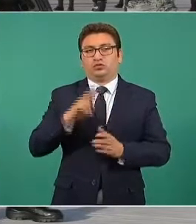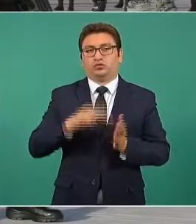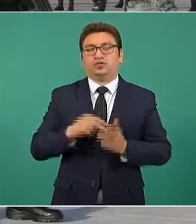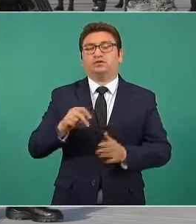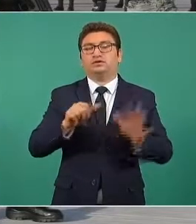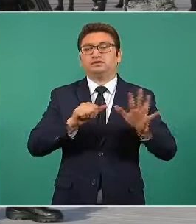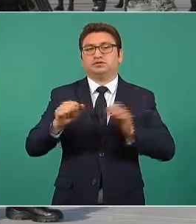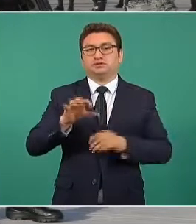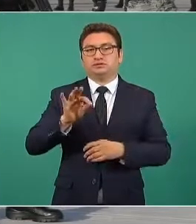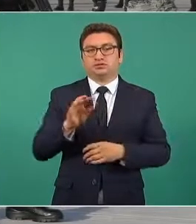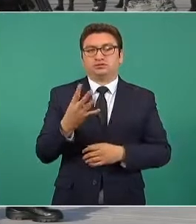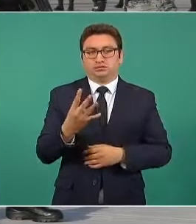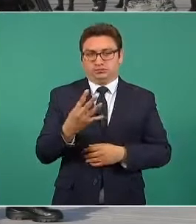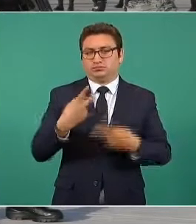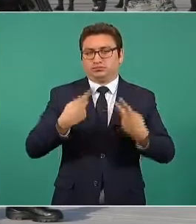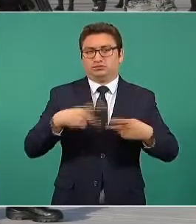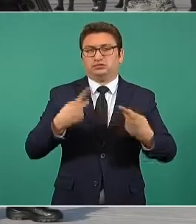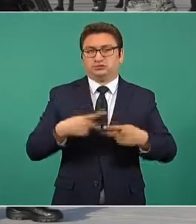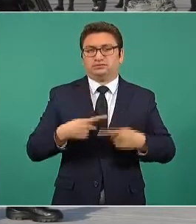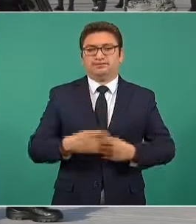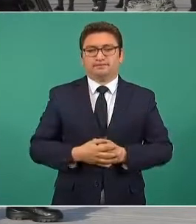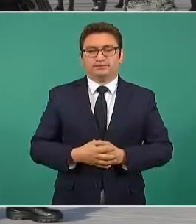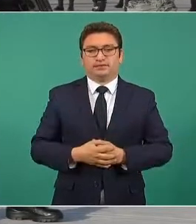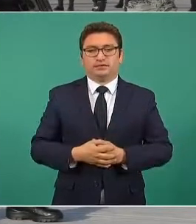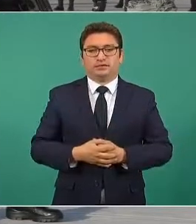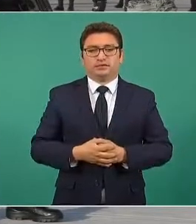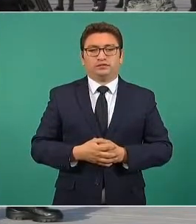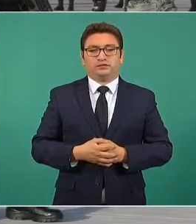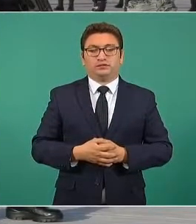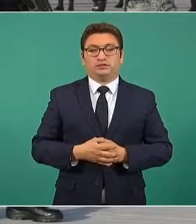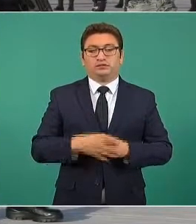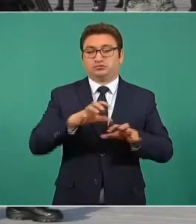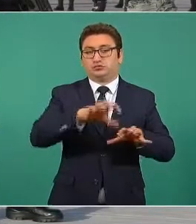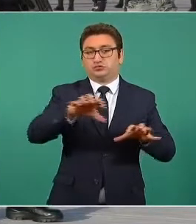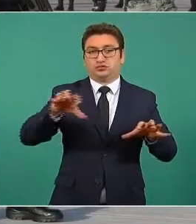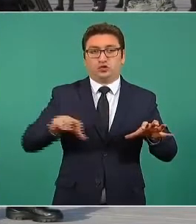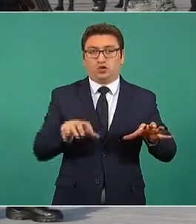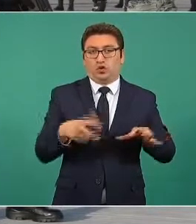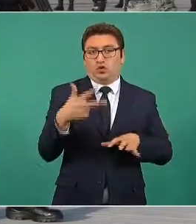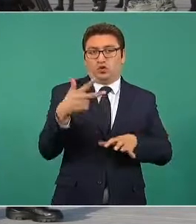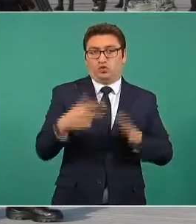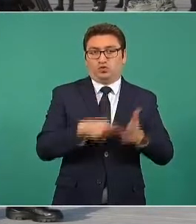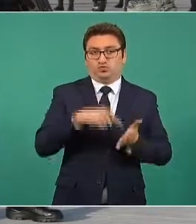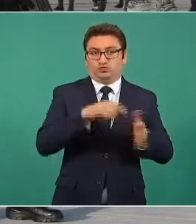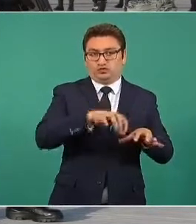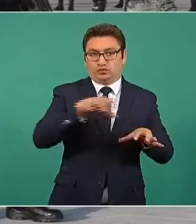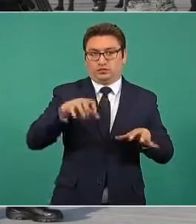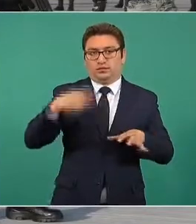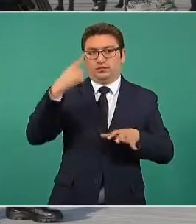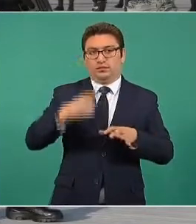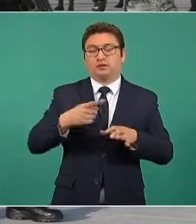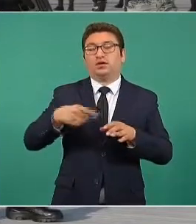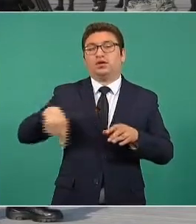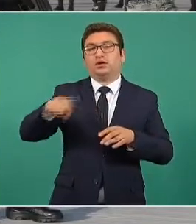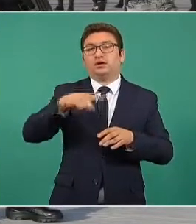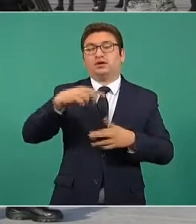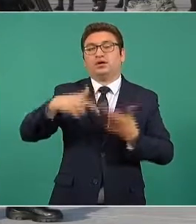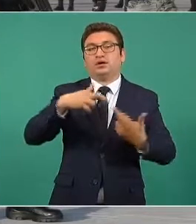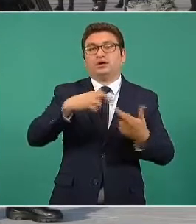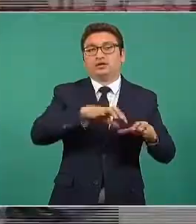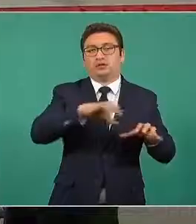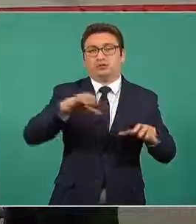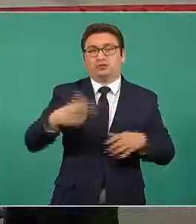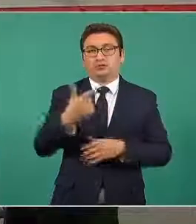644 elementos en ocho centros de adiestramiento regionales de la Guardia Nacional.